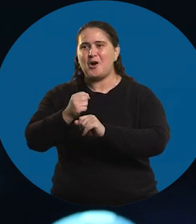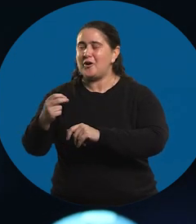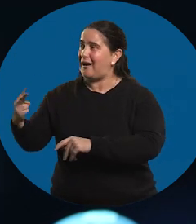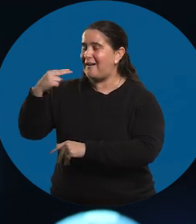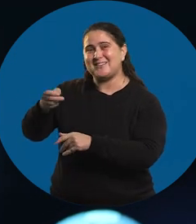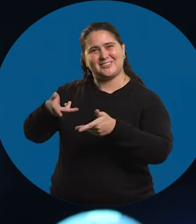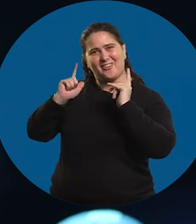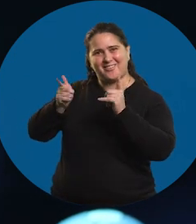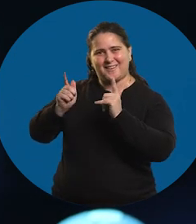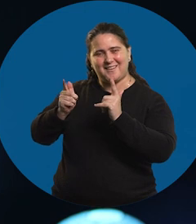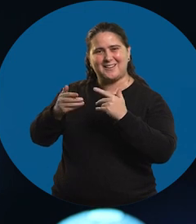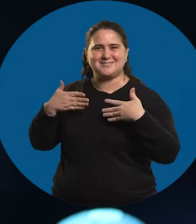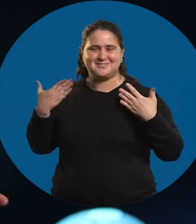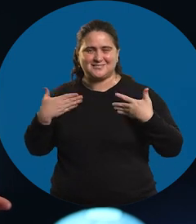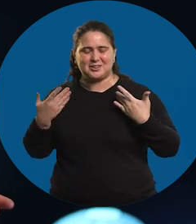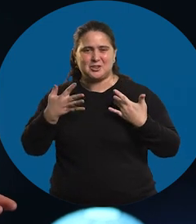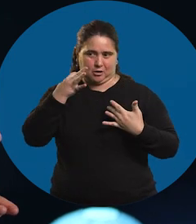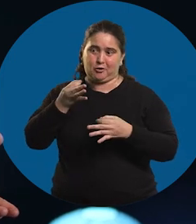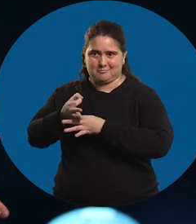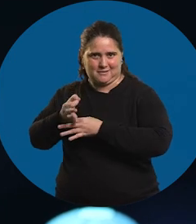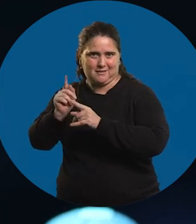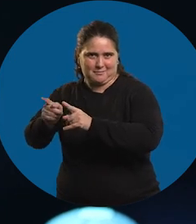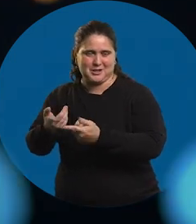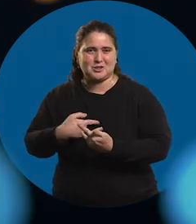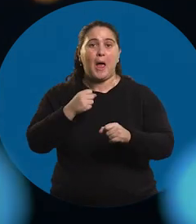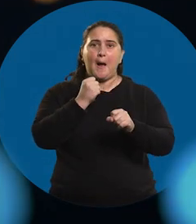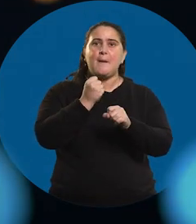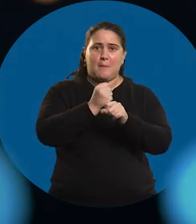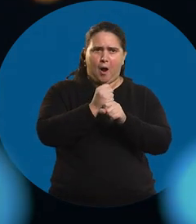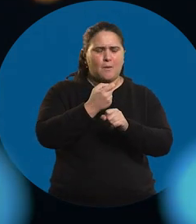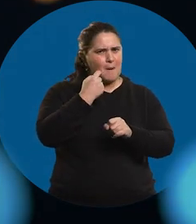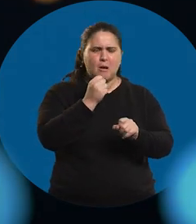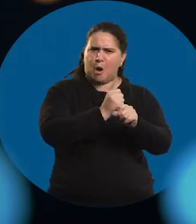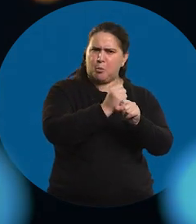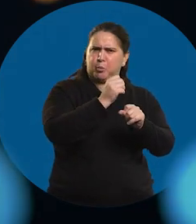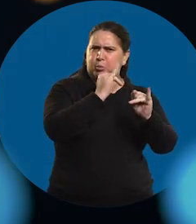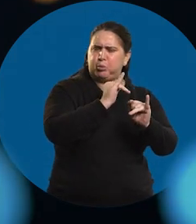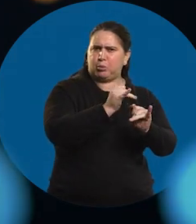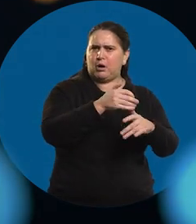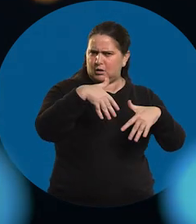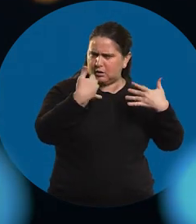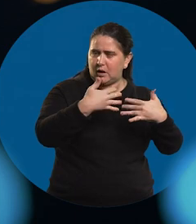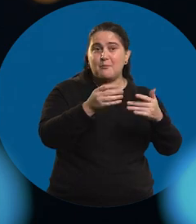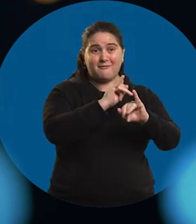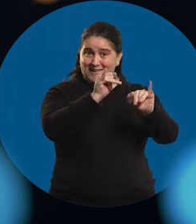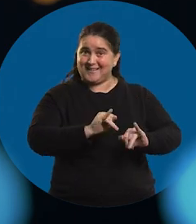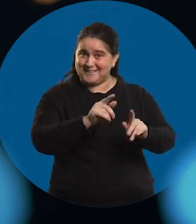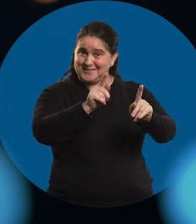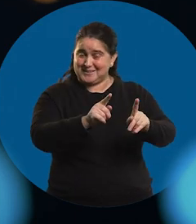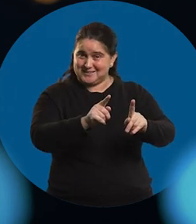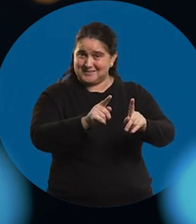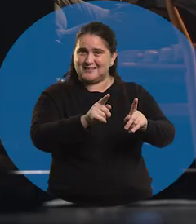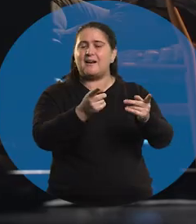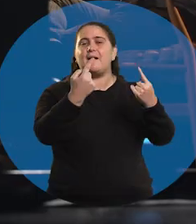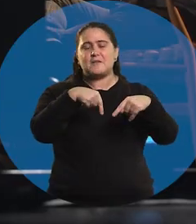contento. Me parece que es tremenda enseñanza. Papá trabaja mucho, pero papá trabaja feliz y papá es